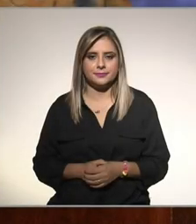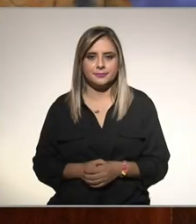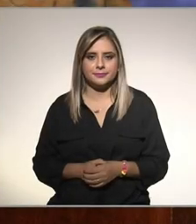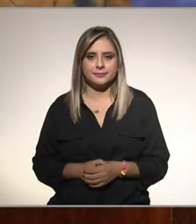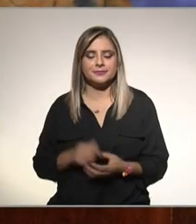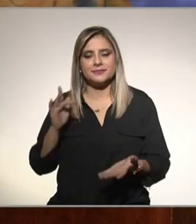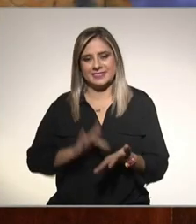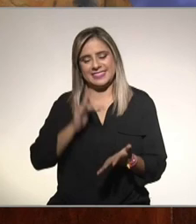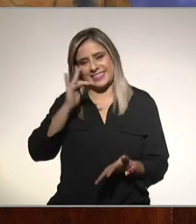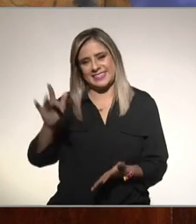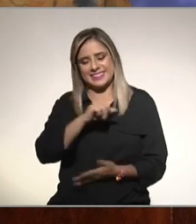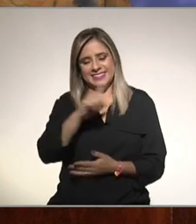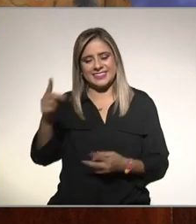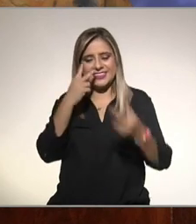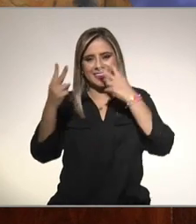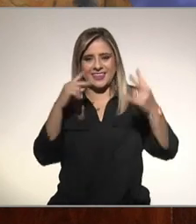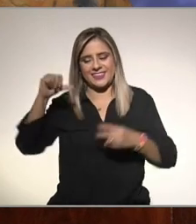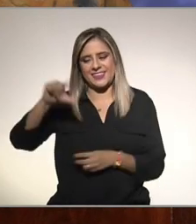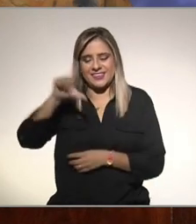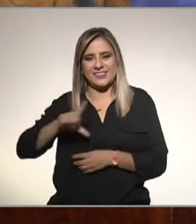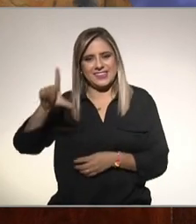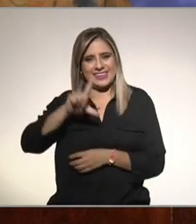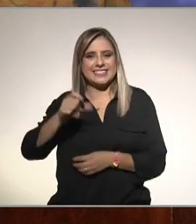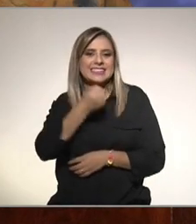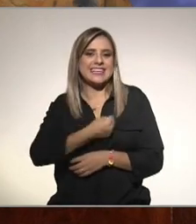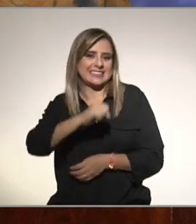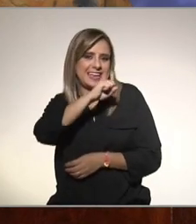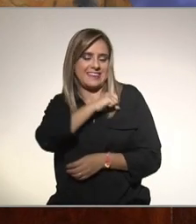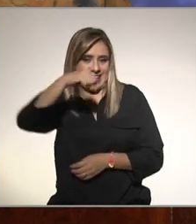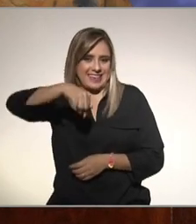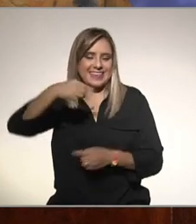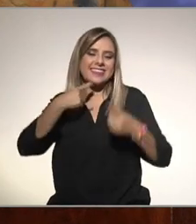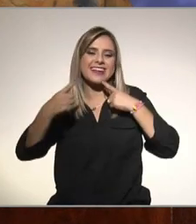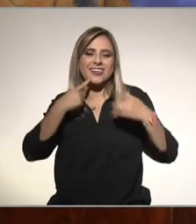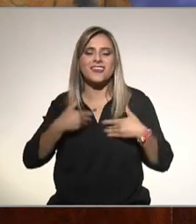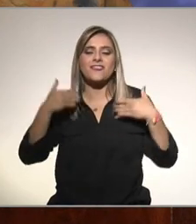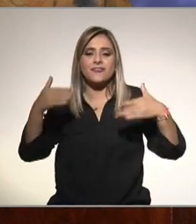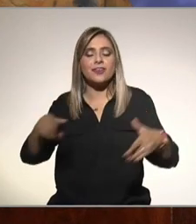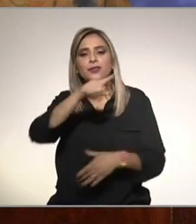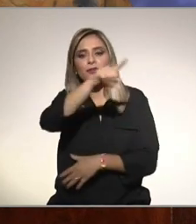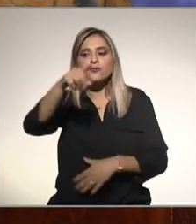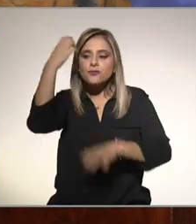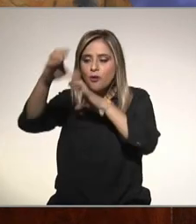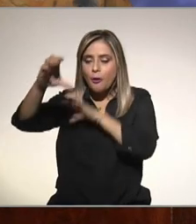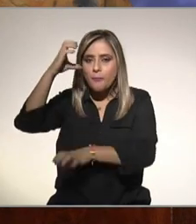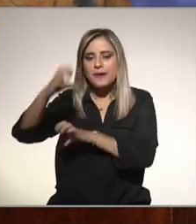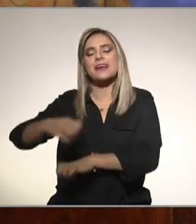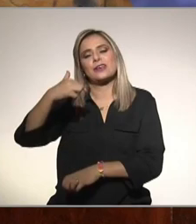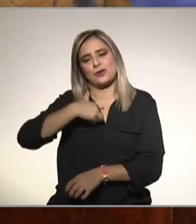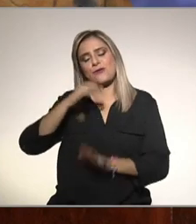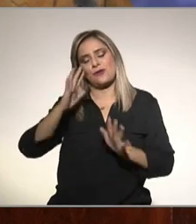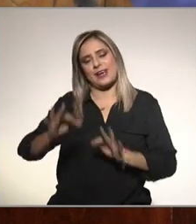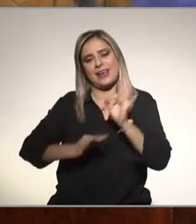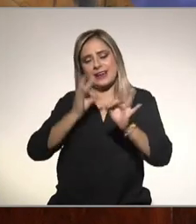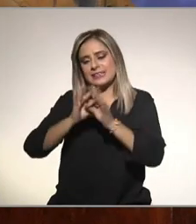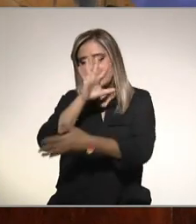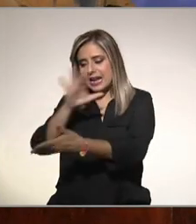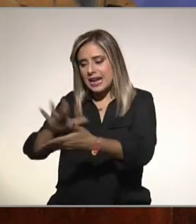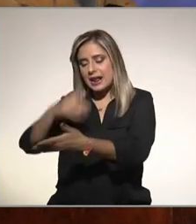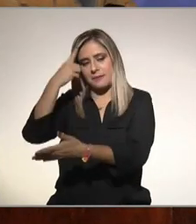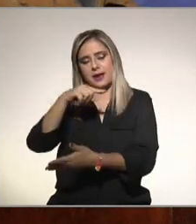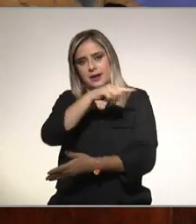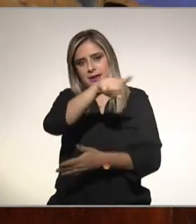gracias por estar aquí este lunes saludable de diálogos en confianza trayendo todas sus dudas y comentarios que ya estoy lista para dárselas a Pepe pero antes